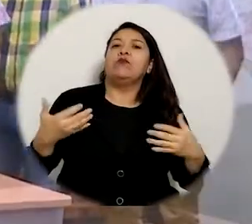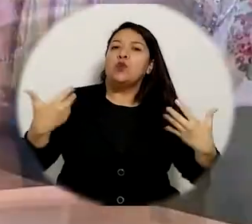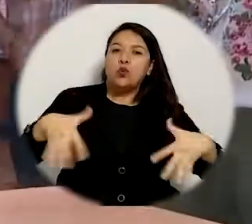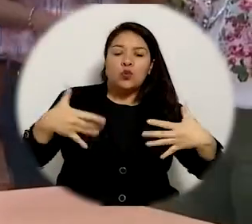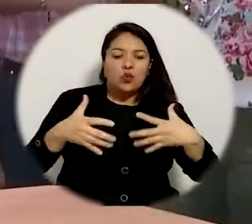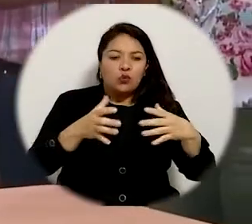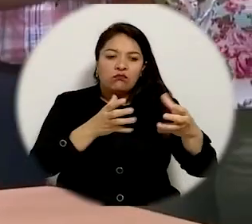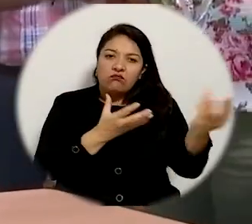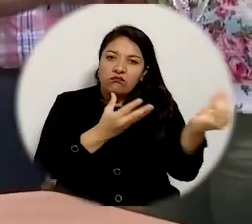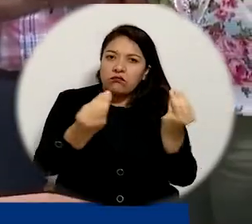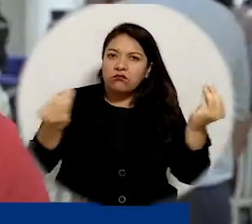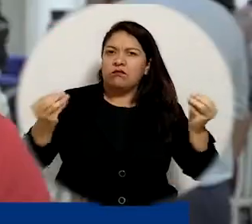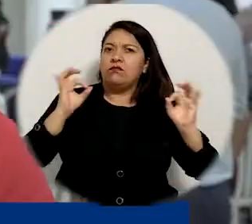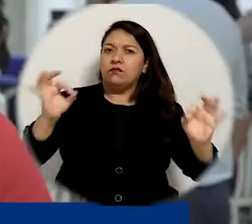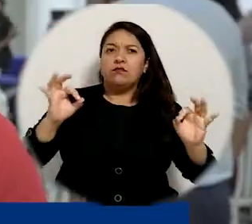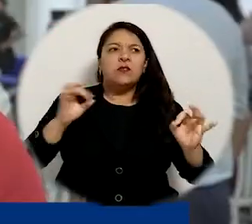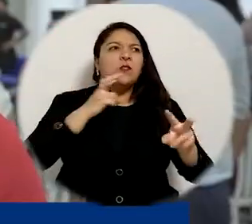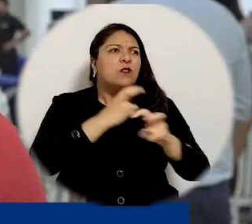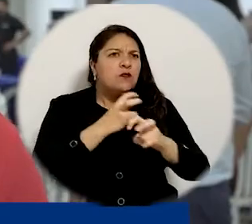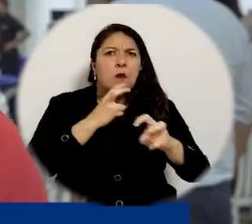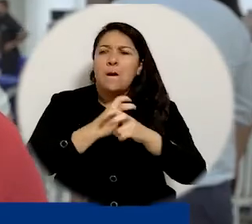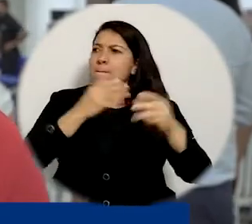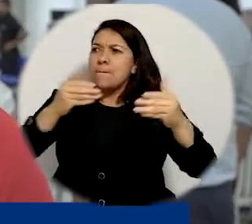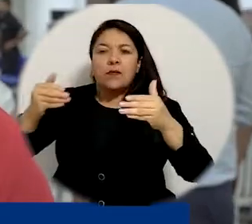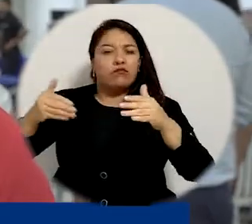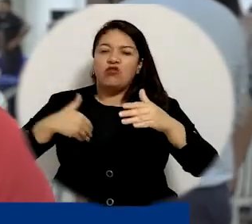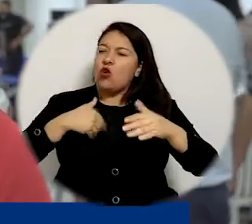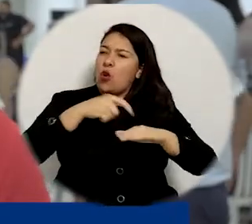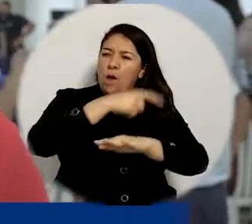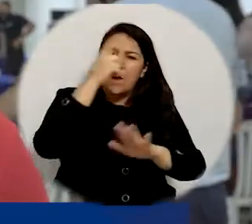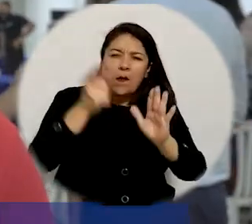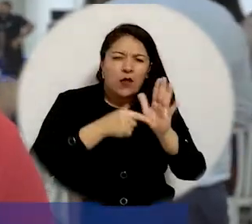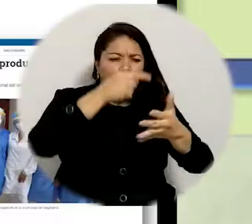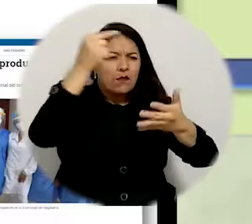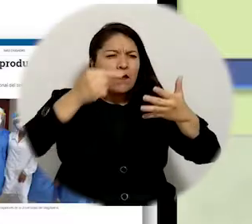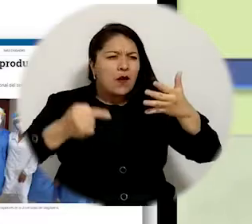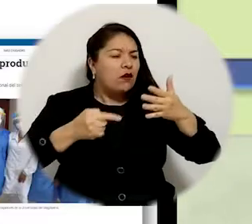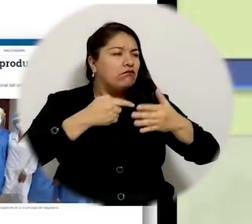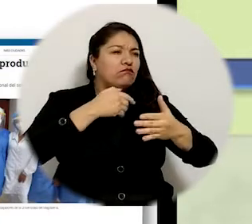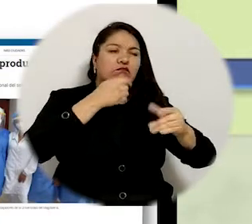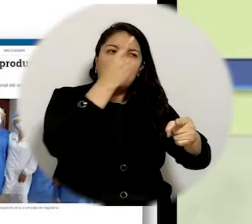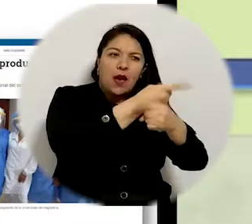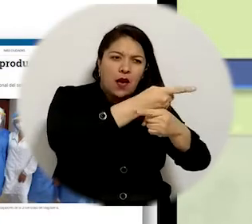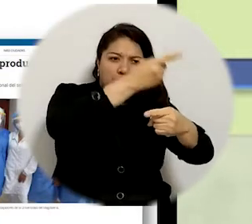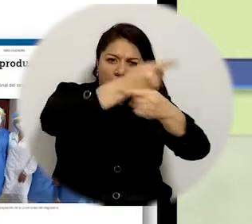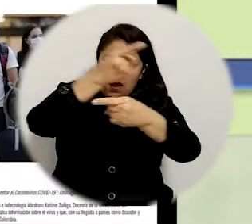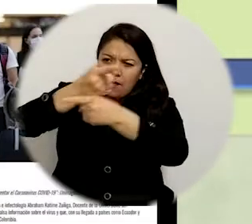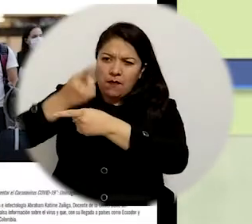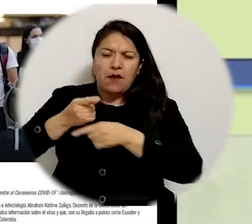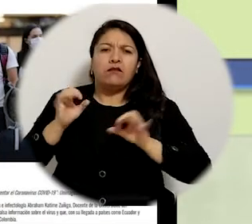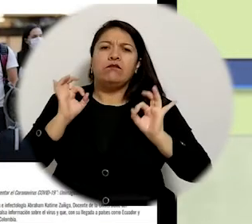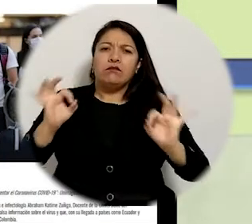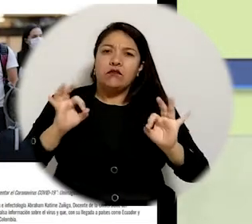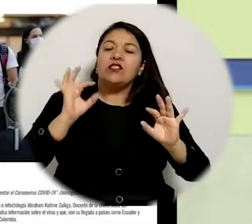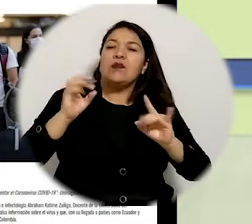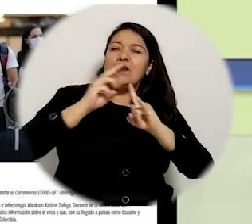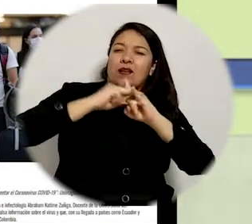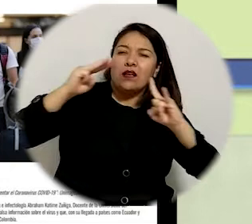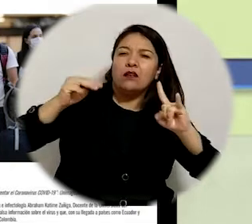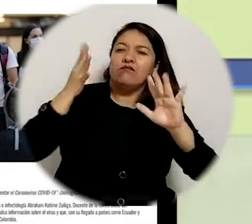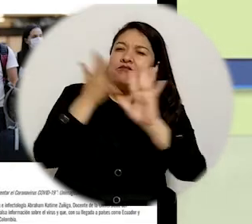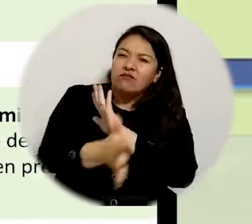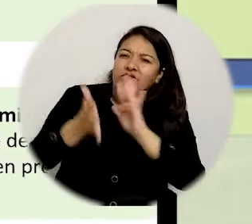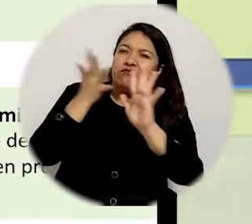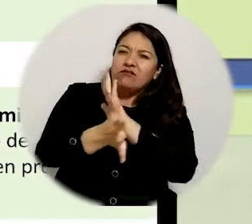con las organizaciones sindicales. No nos quedó grande absolutamente ningún escenario y somos una universidad que vive diariamente dando